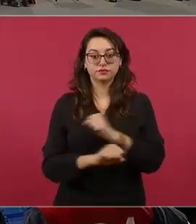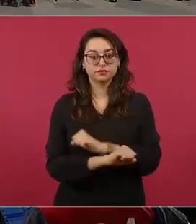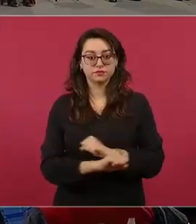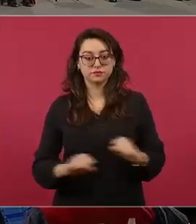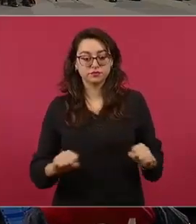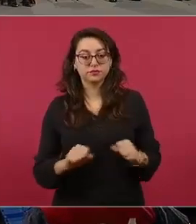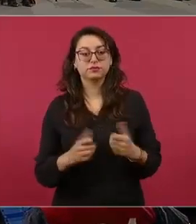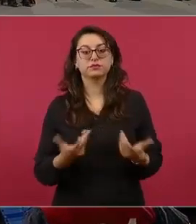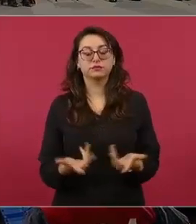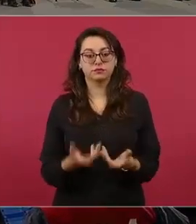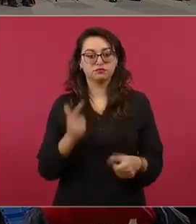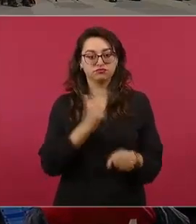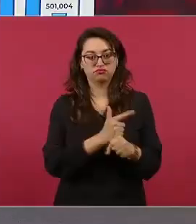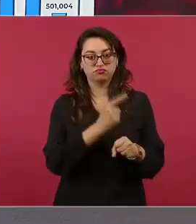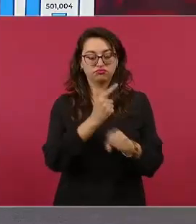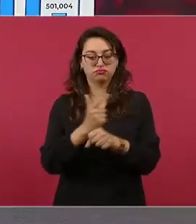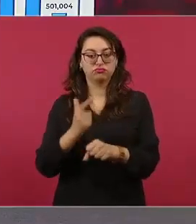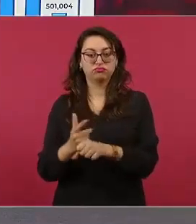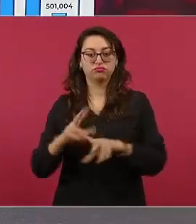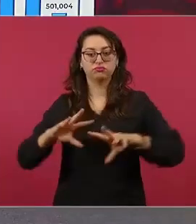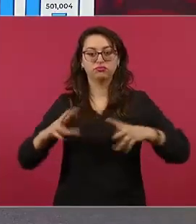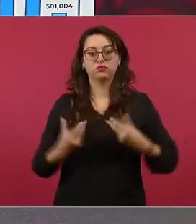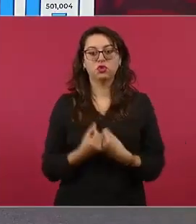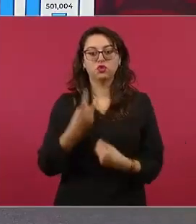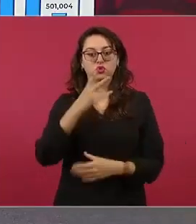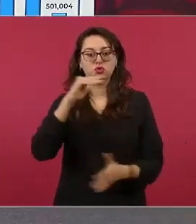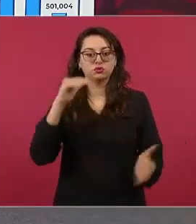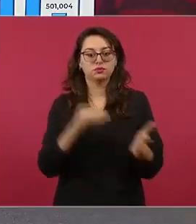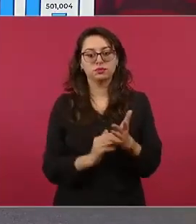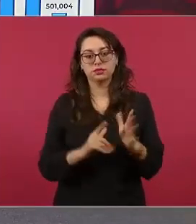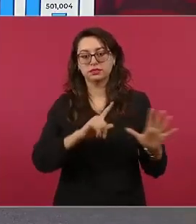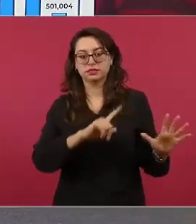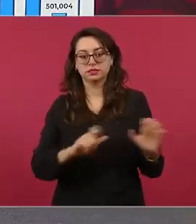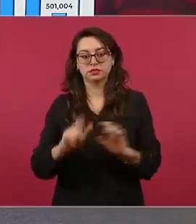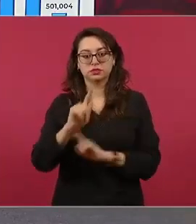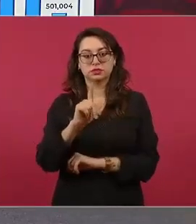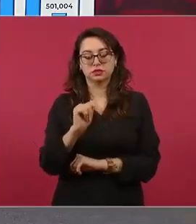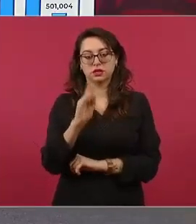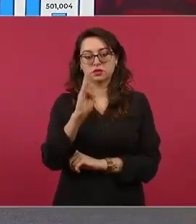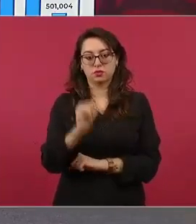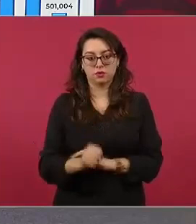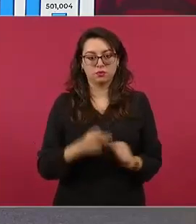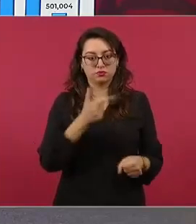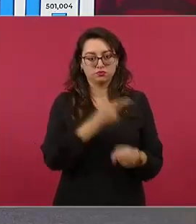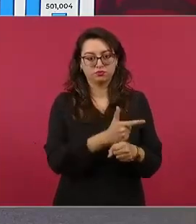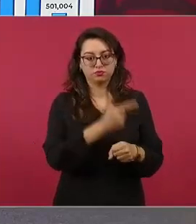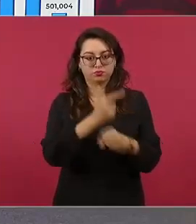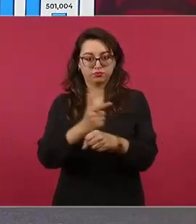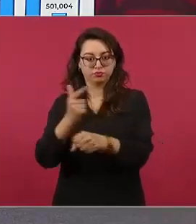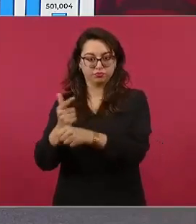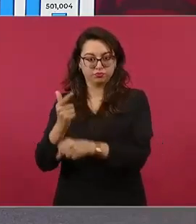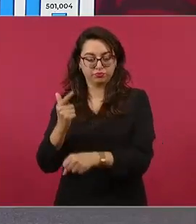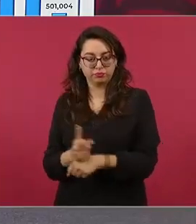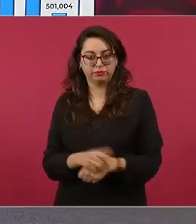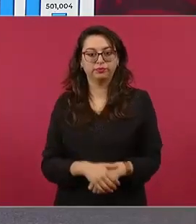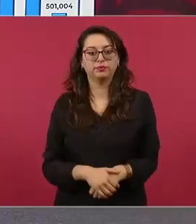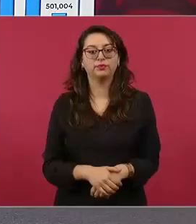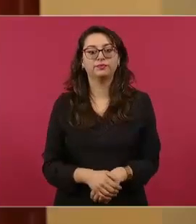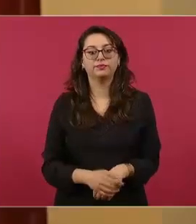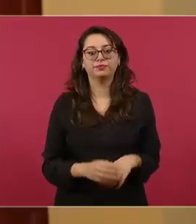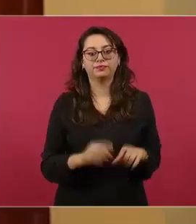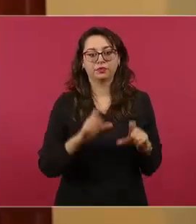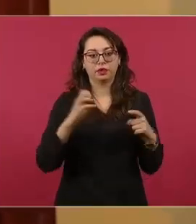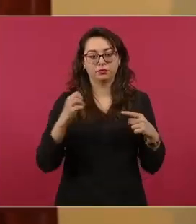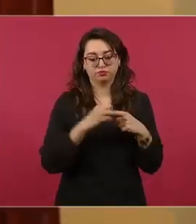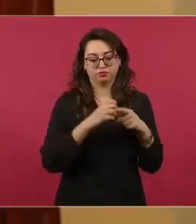51 en el mes, dos mil 779 en lo que va de la administración. Cartuchos, 27 mil